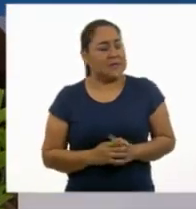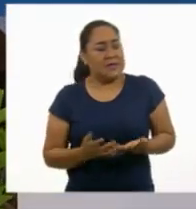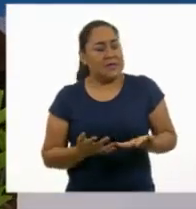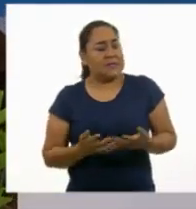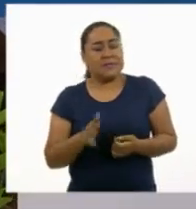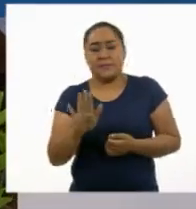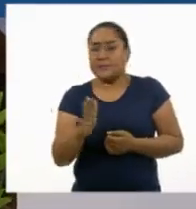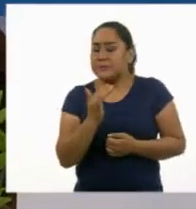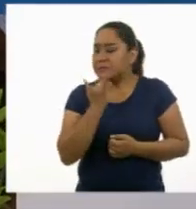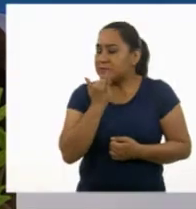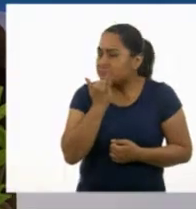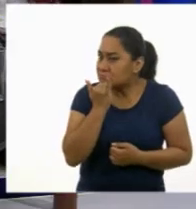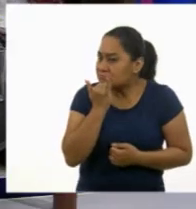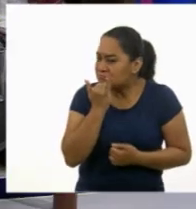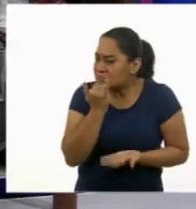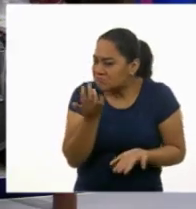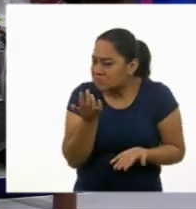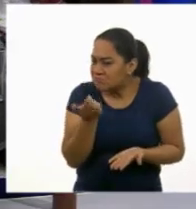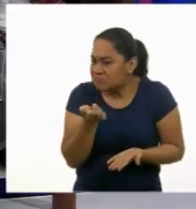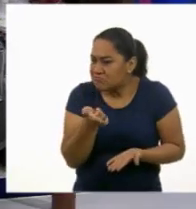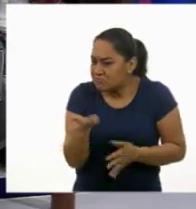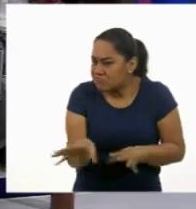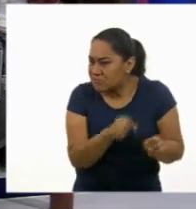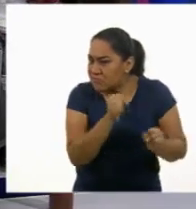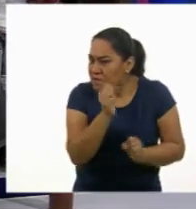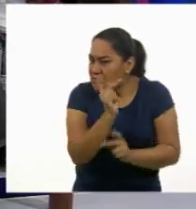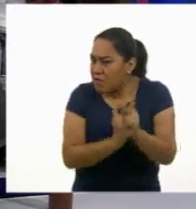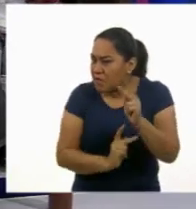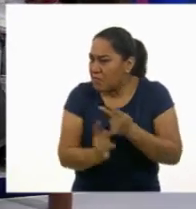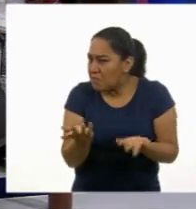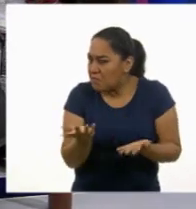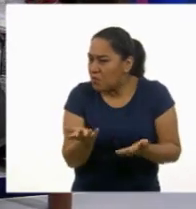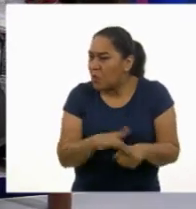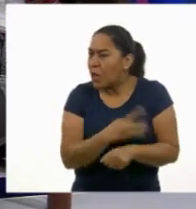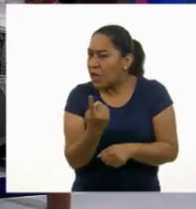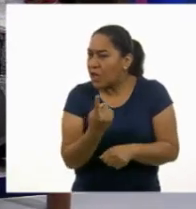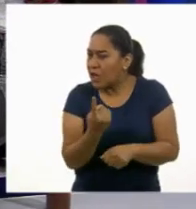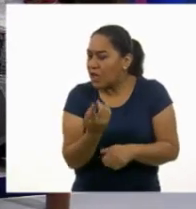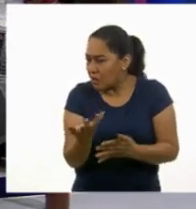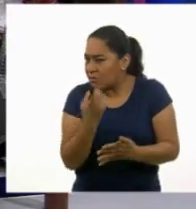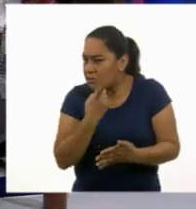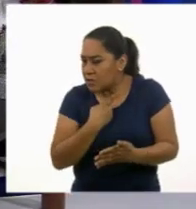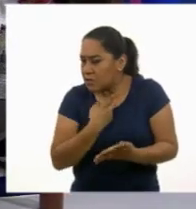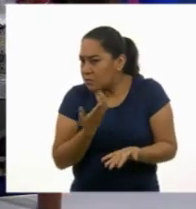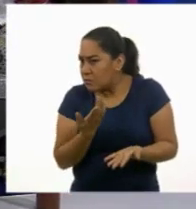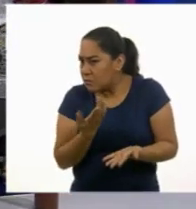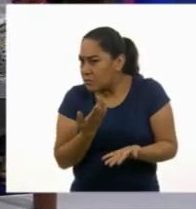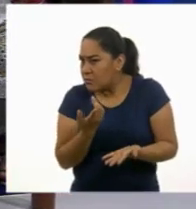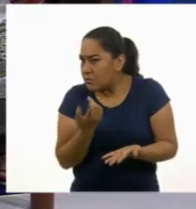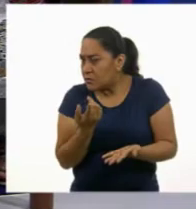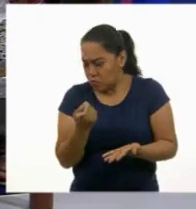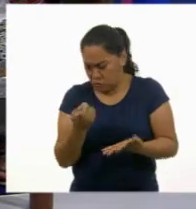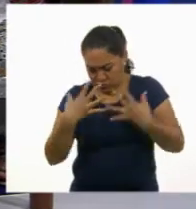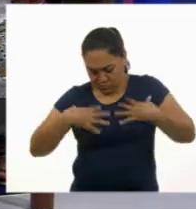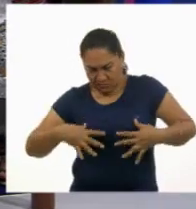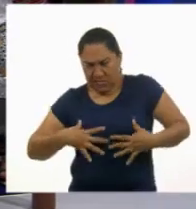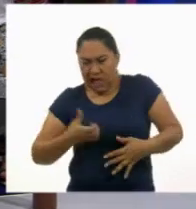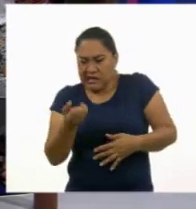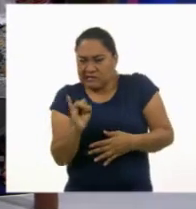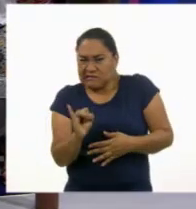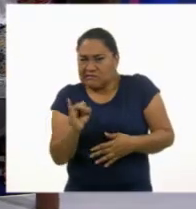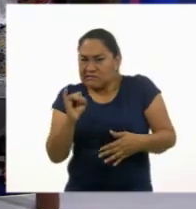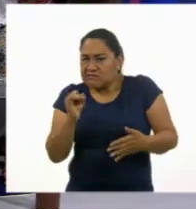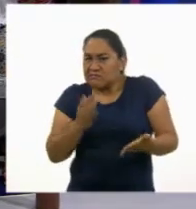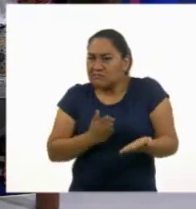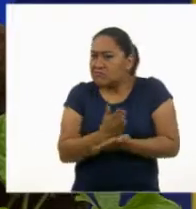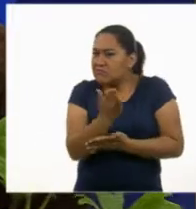Perdón, ¿por qué estás agarrando la planta? ¿Se puede saber? ¿Quién te dejó entrar de esa forma vestida? No sé.